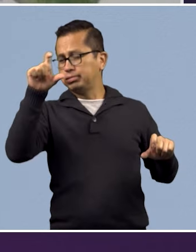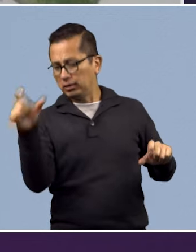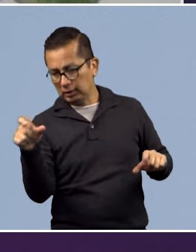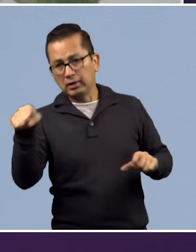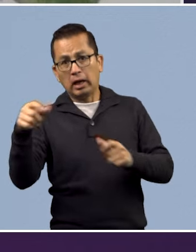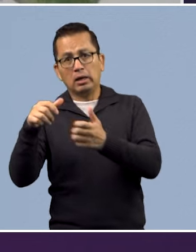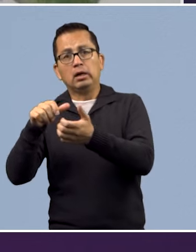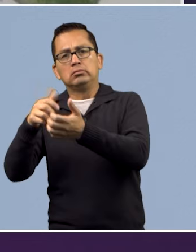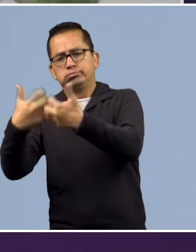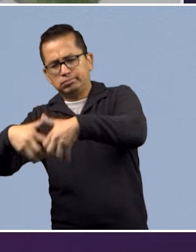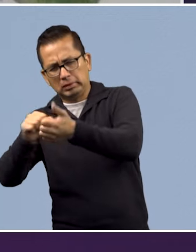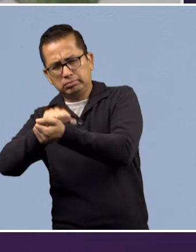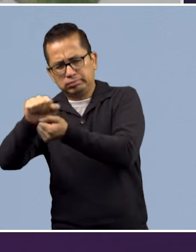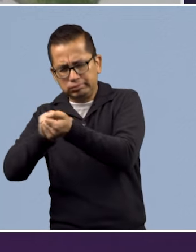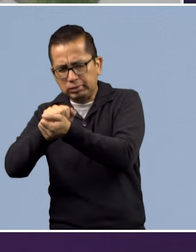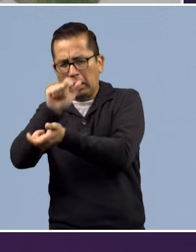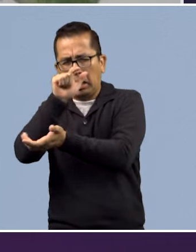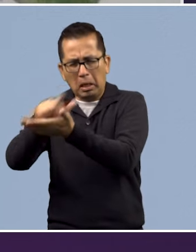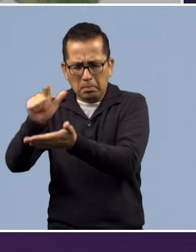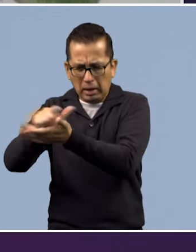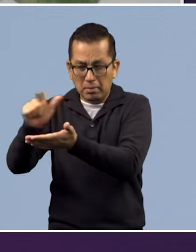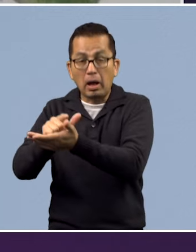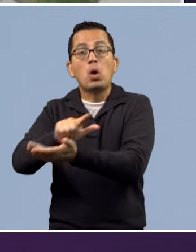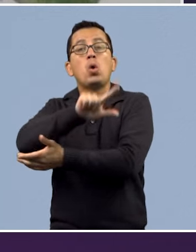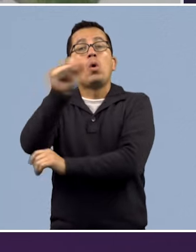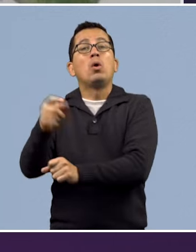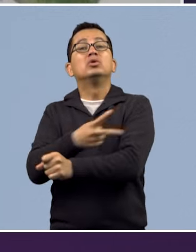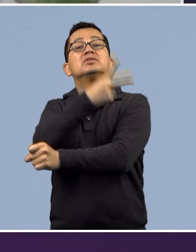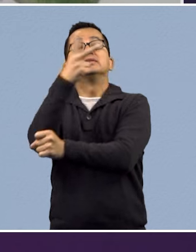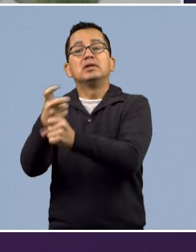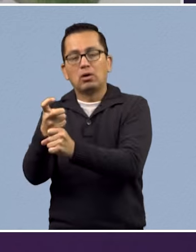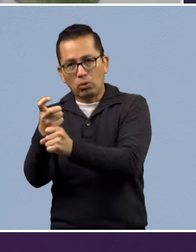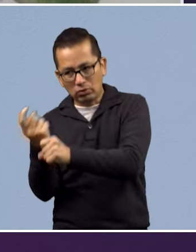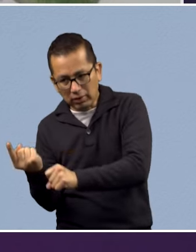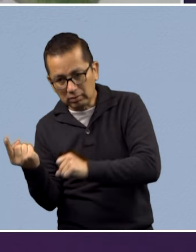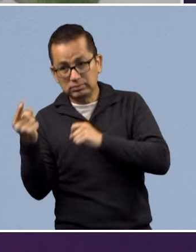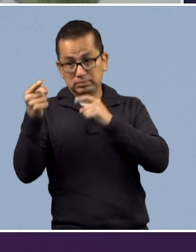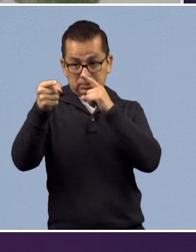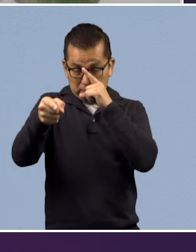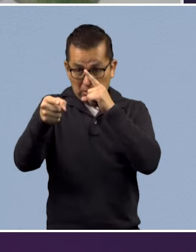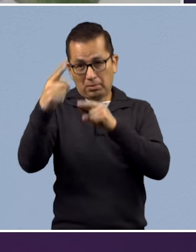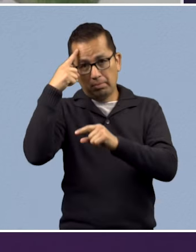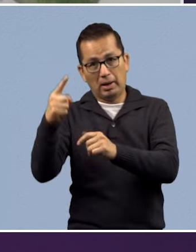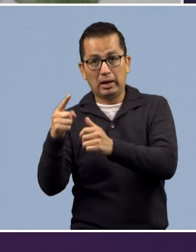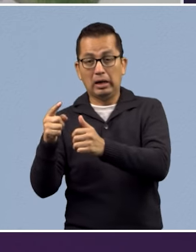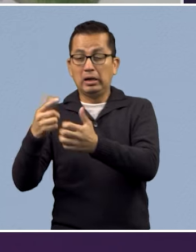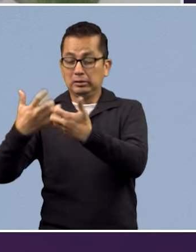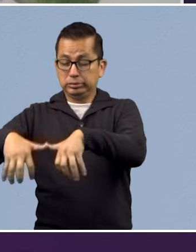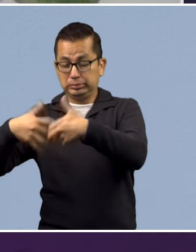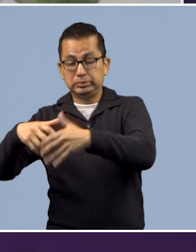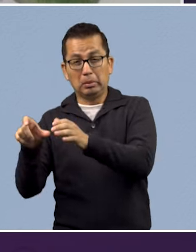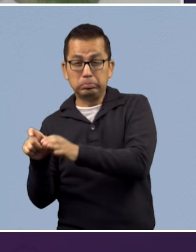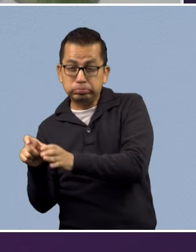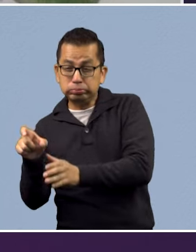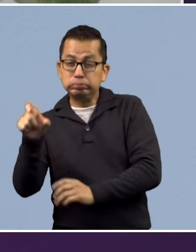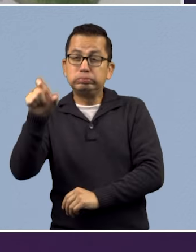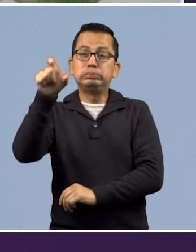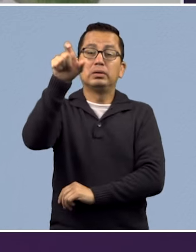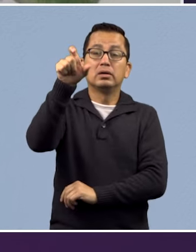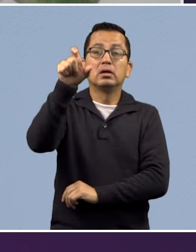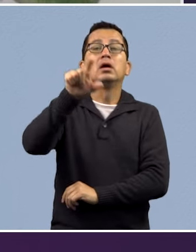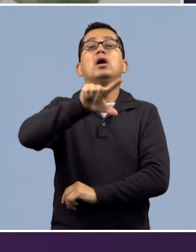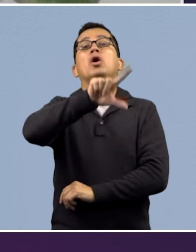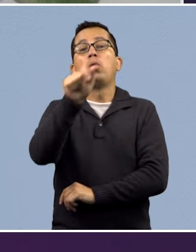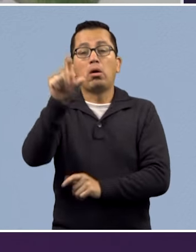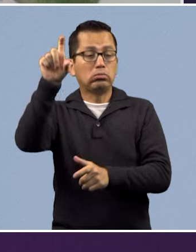potabilizadora. De ahí todavía hay una planta de bombeo extra que sube un poco más el agua para que